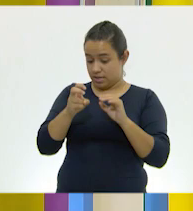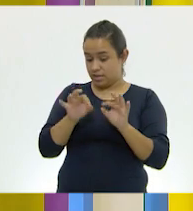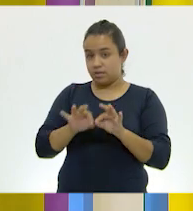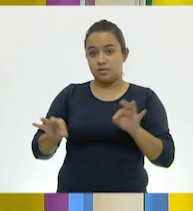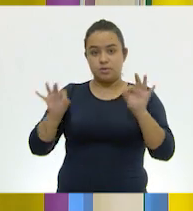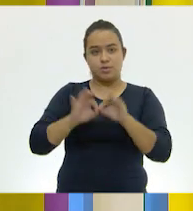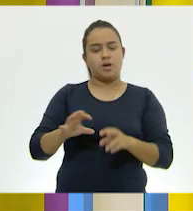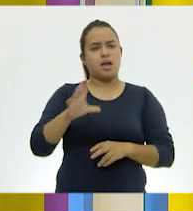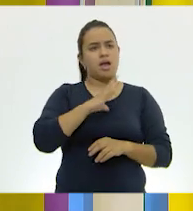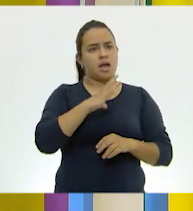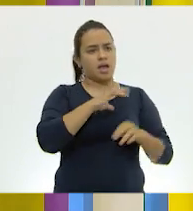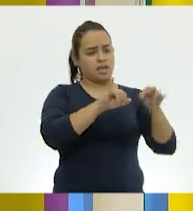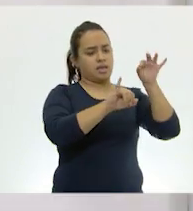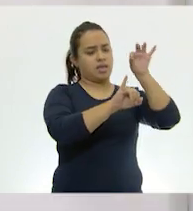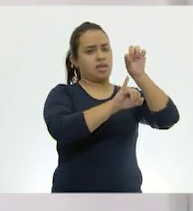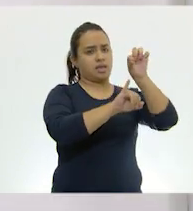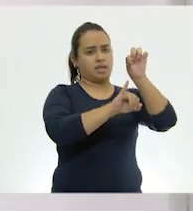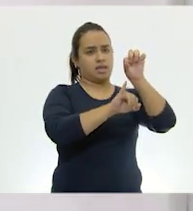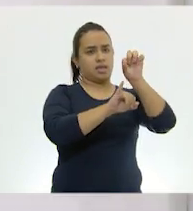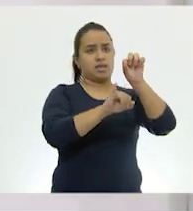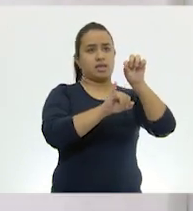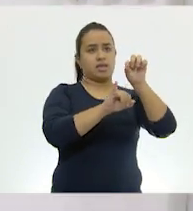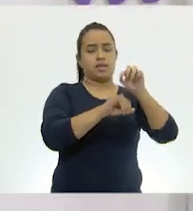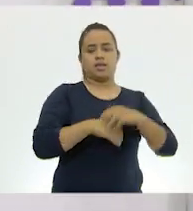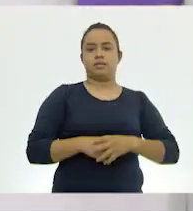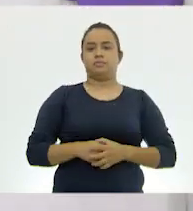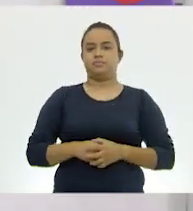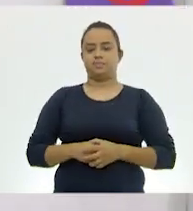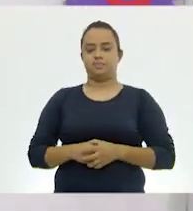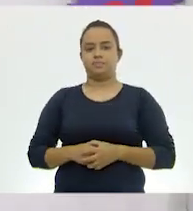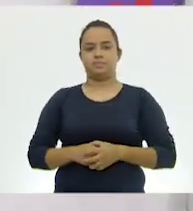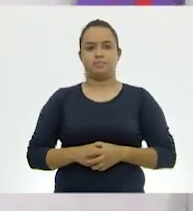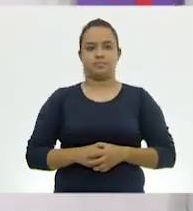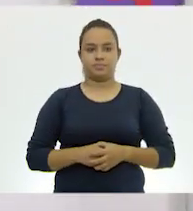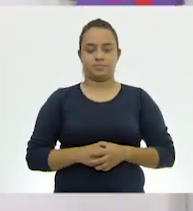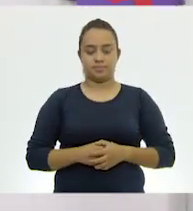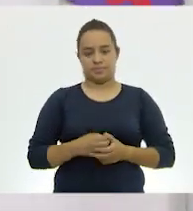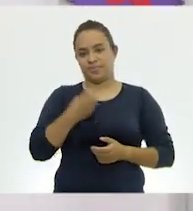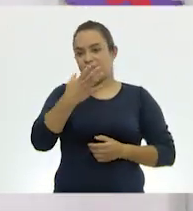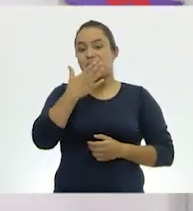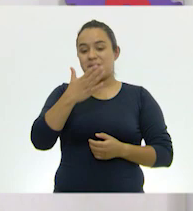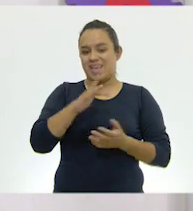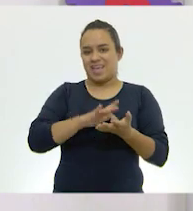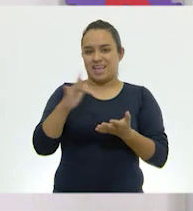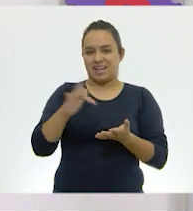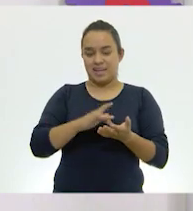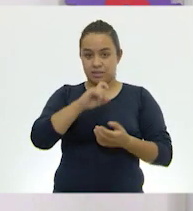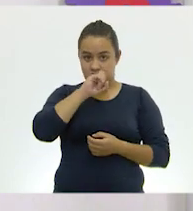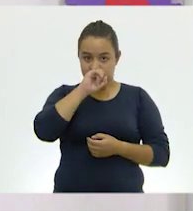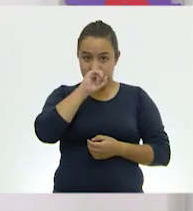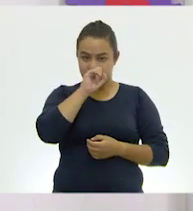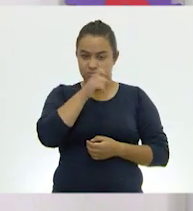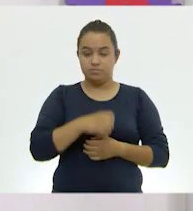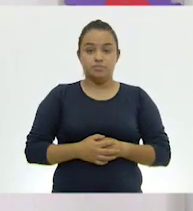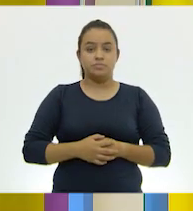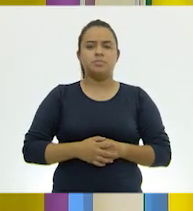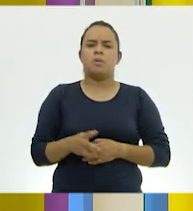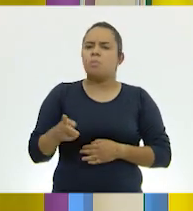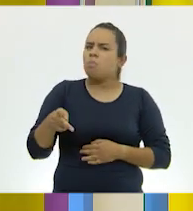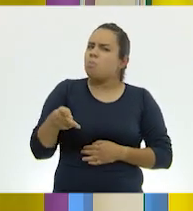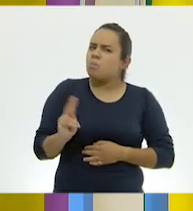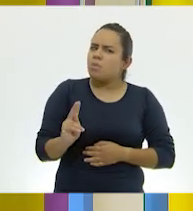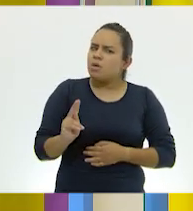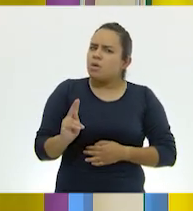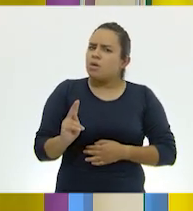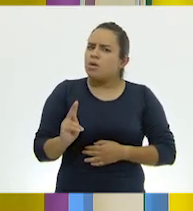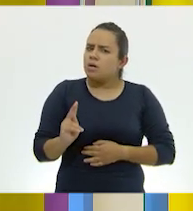Aquí hay uno. Lombriz. Arriba, el lombriz. Muy bien. Gracias. Lombriz, pepino de un listo, tiburones. Oye, pero...